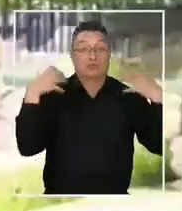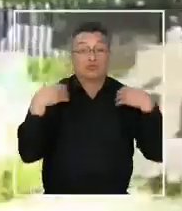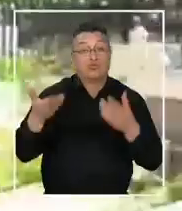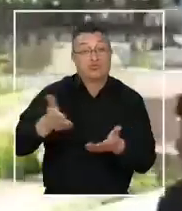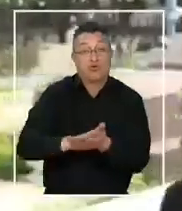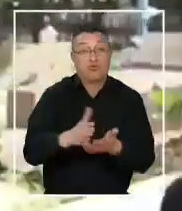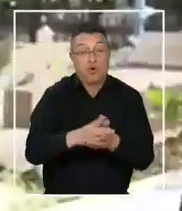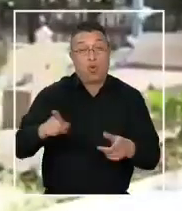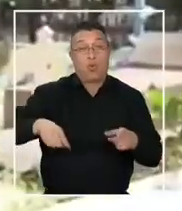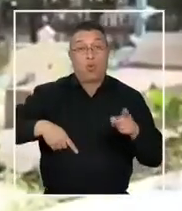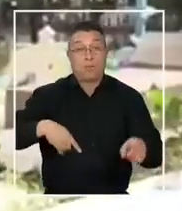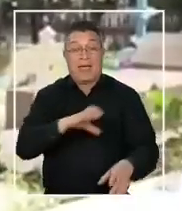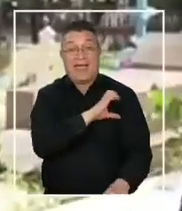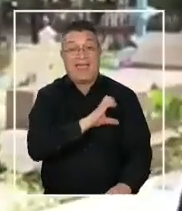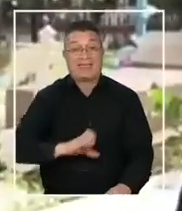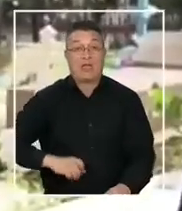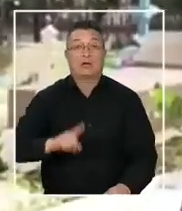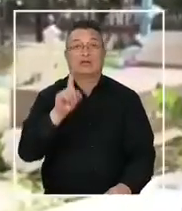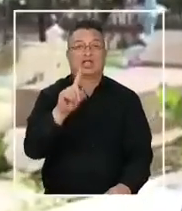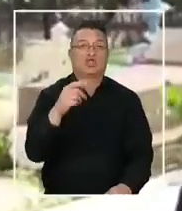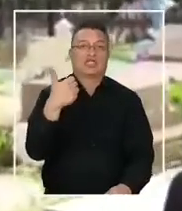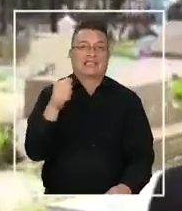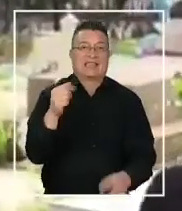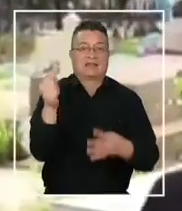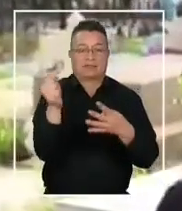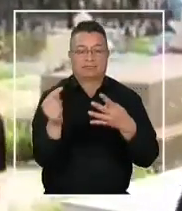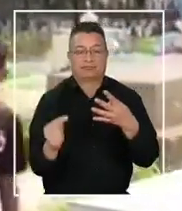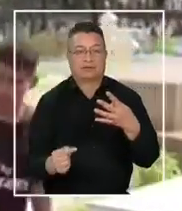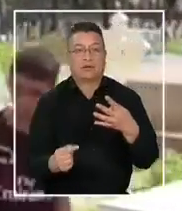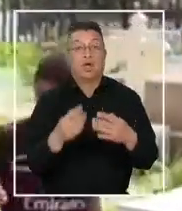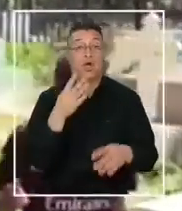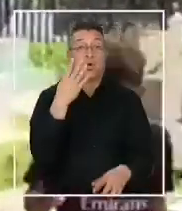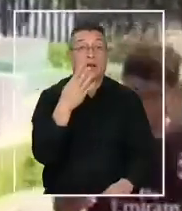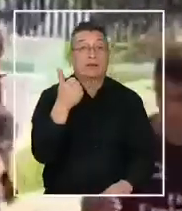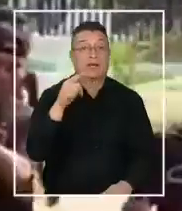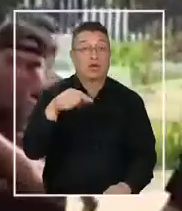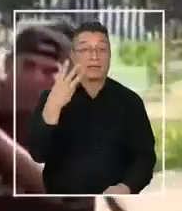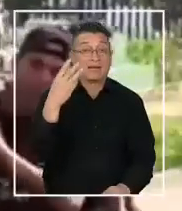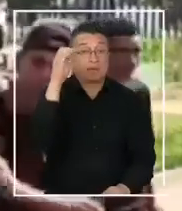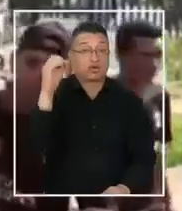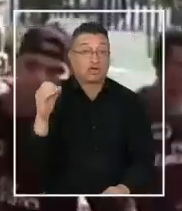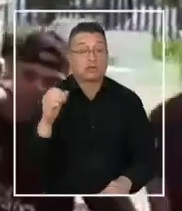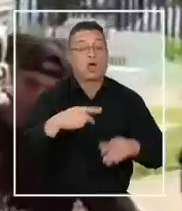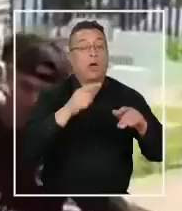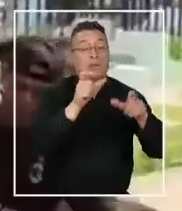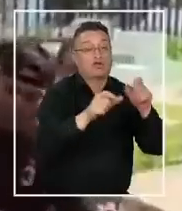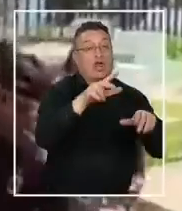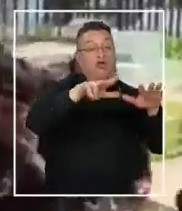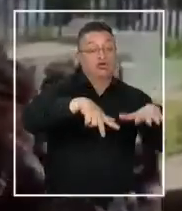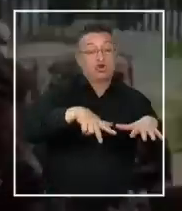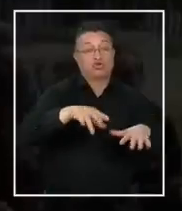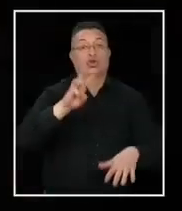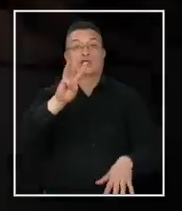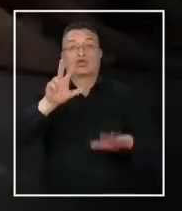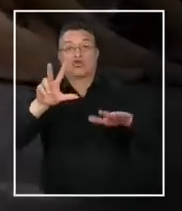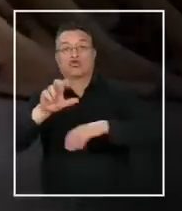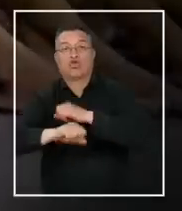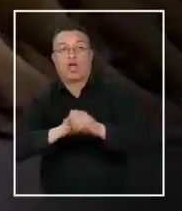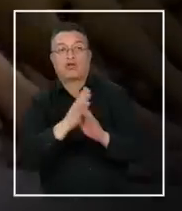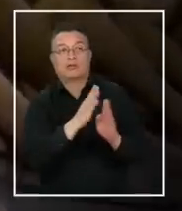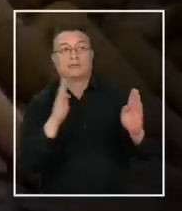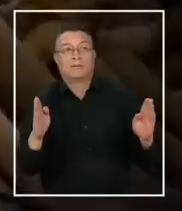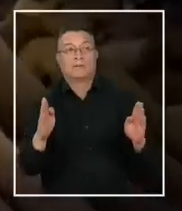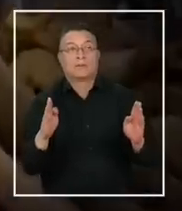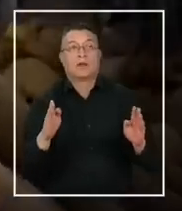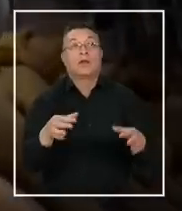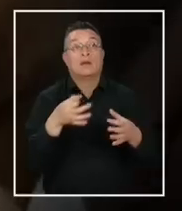aumentó a 160, de los cuales un 46,3% son personas entre 18 y 38 años. El